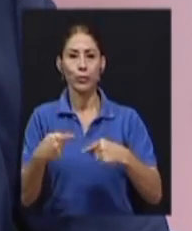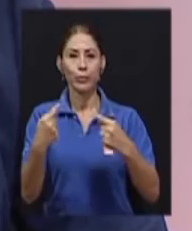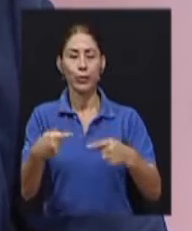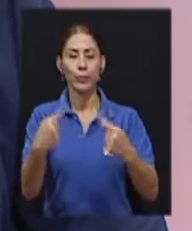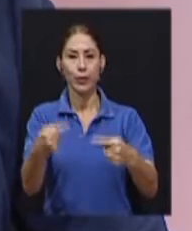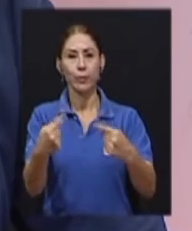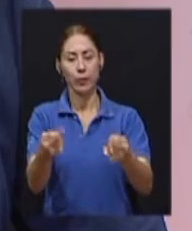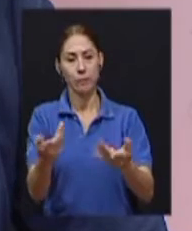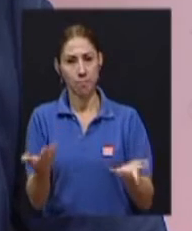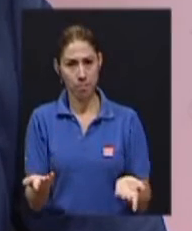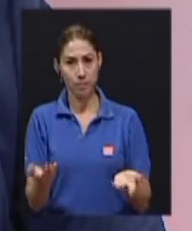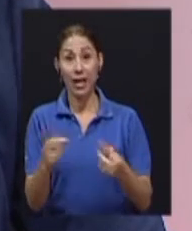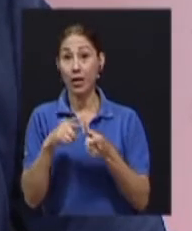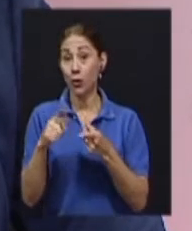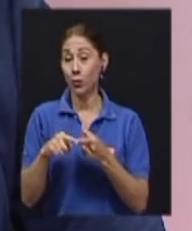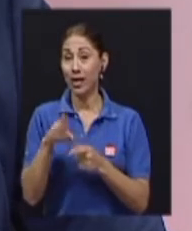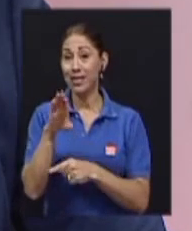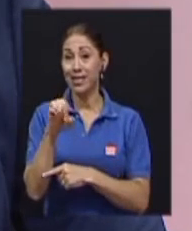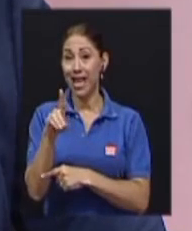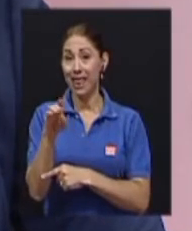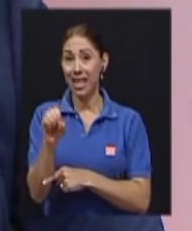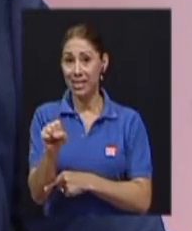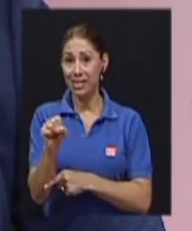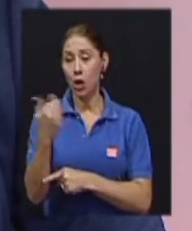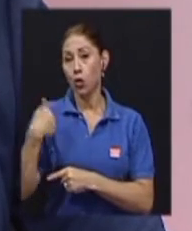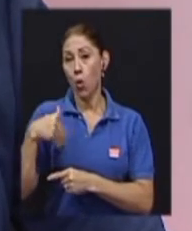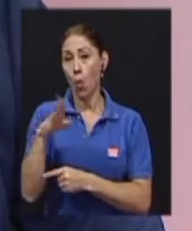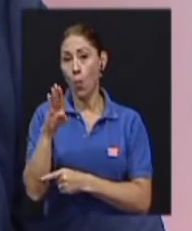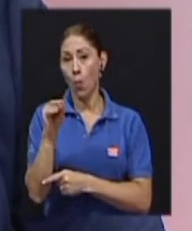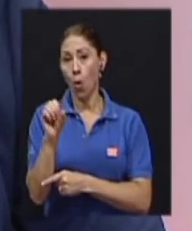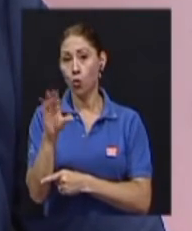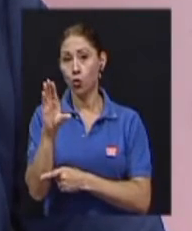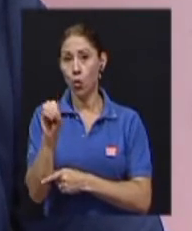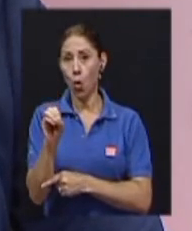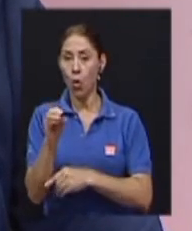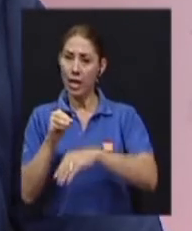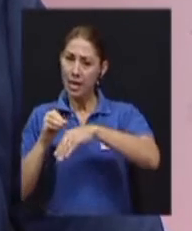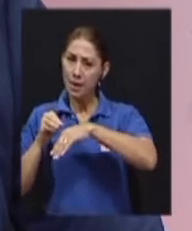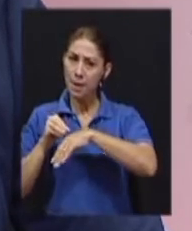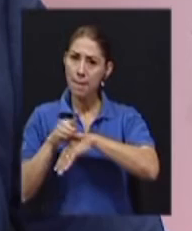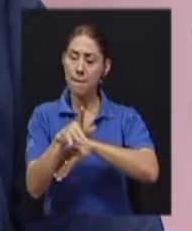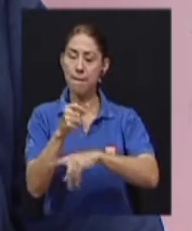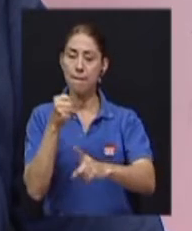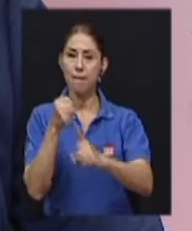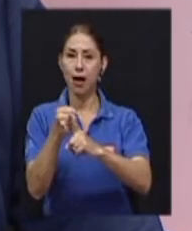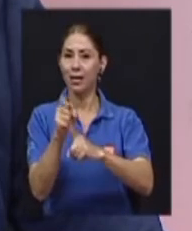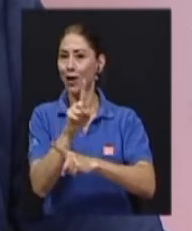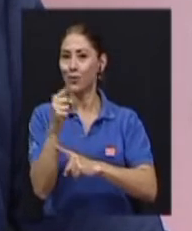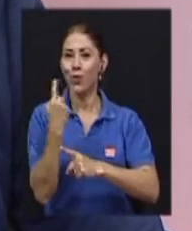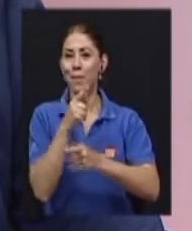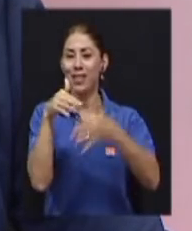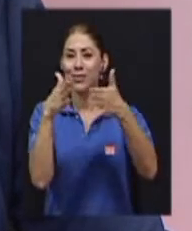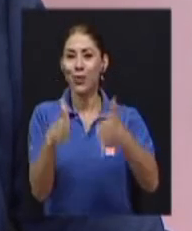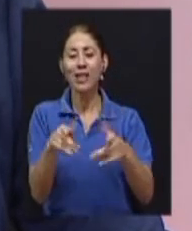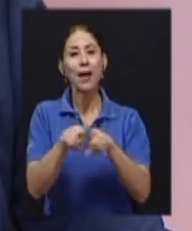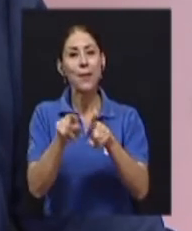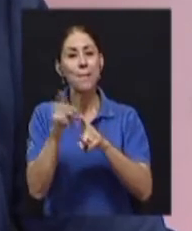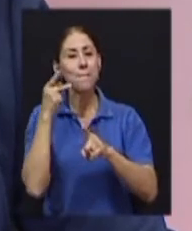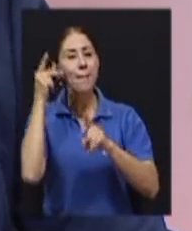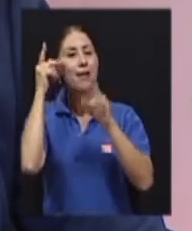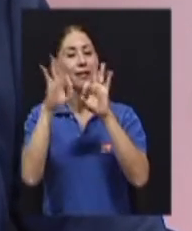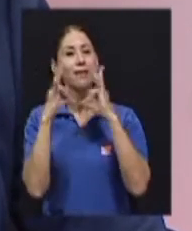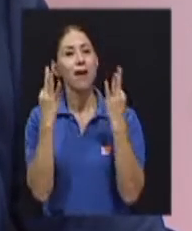CEDES Don Bosco impacta no solo a los estudiantes, impacta a los padres de familia e impacta a toda una